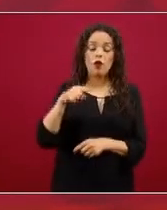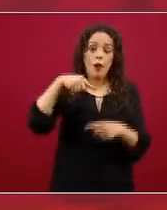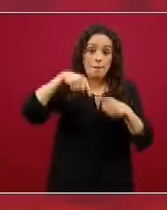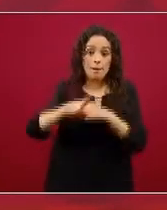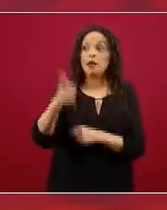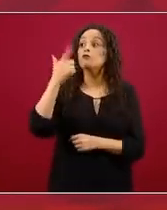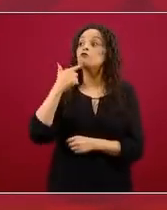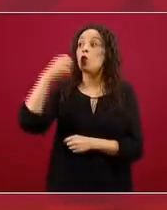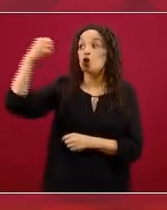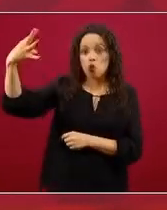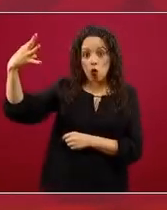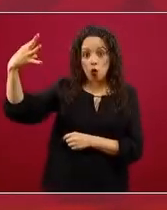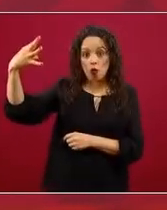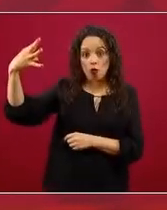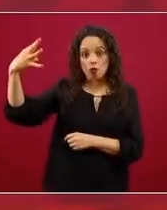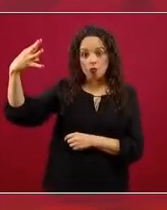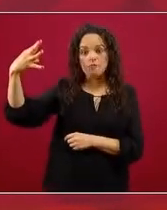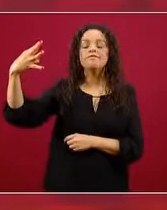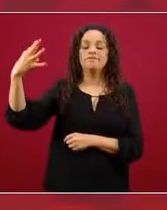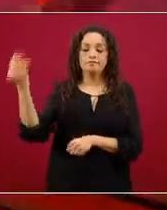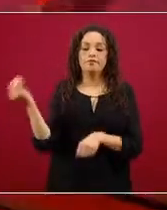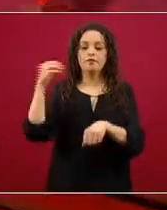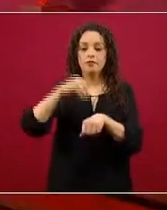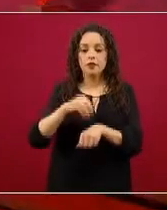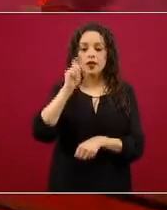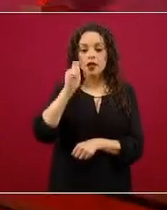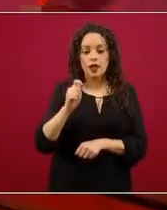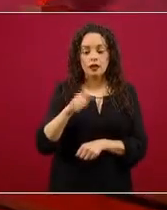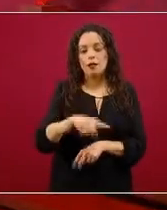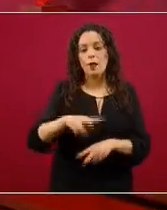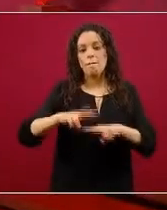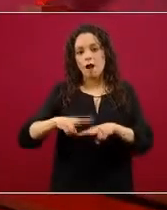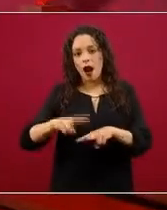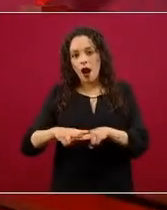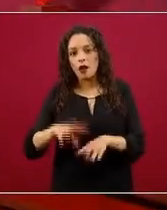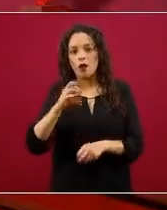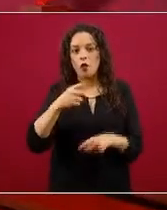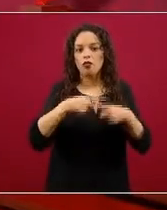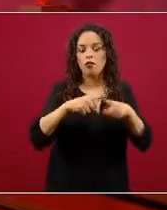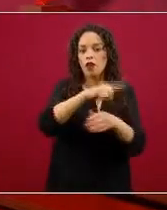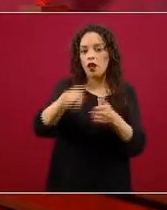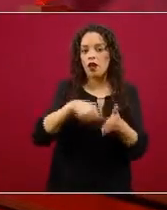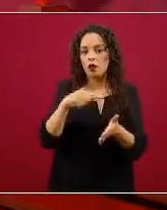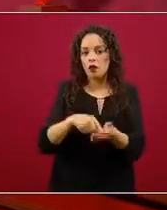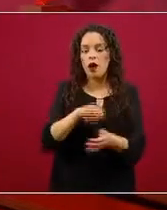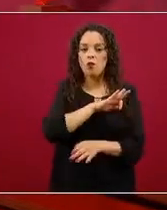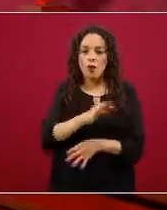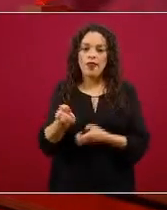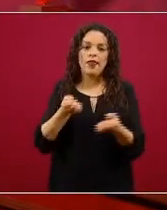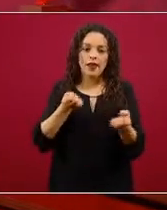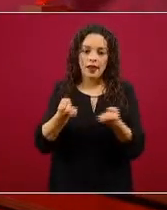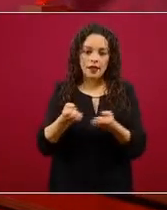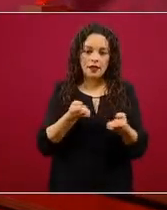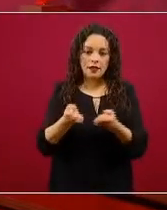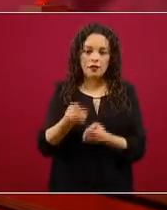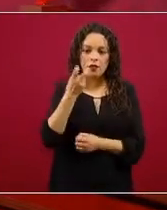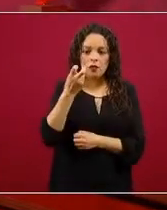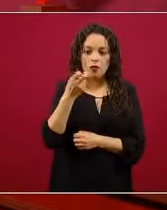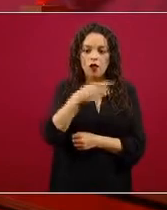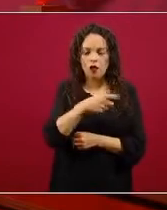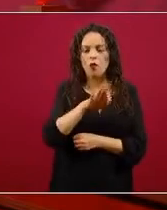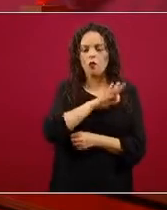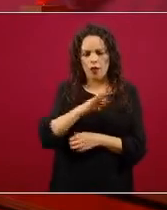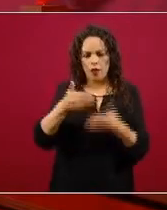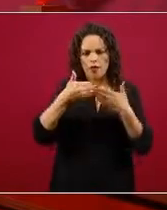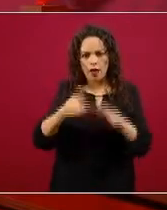incluimos a los parques y los espacios donde se puede practicar actividad física con un aforo limitado,